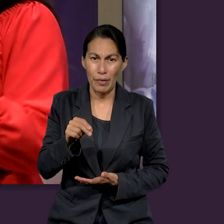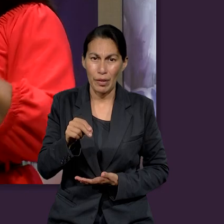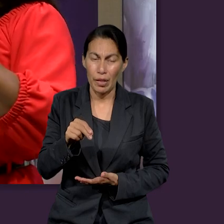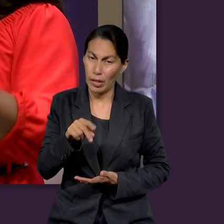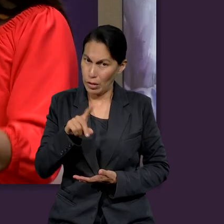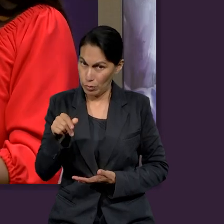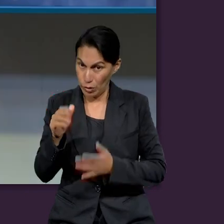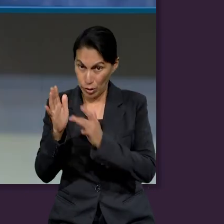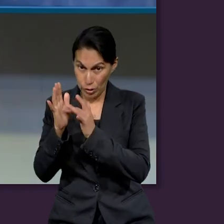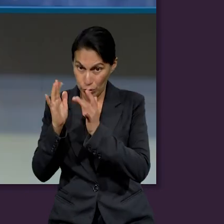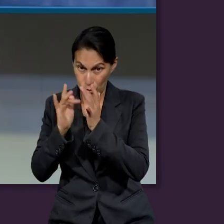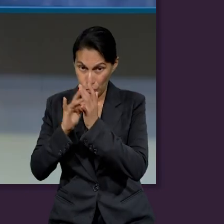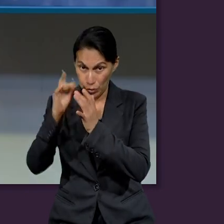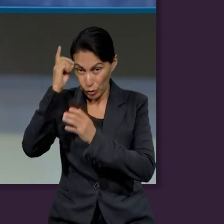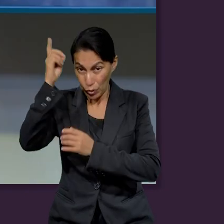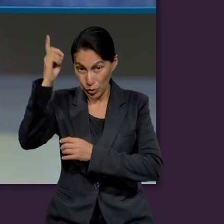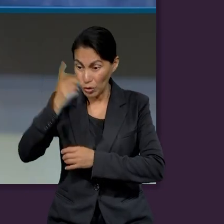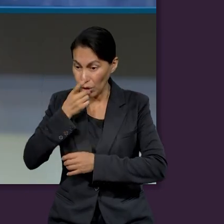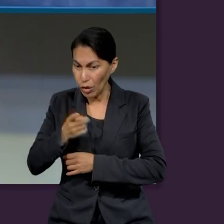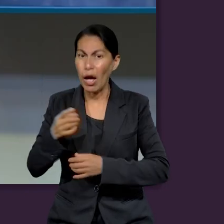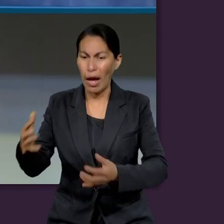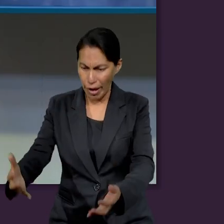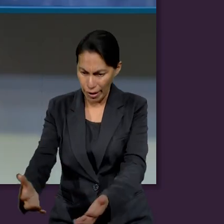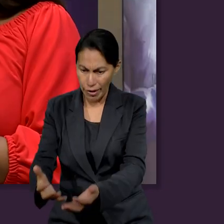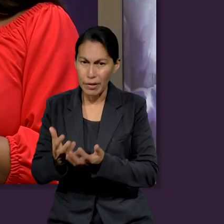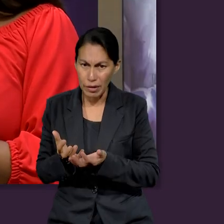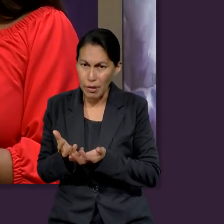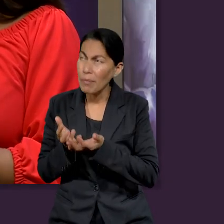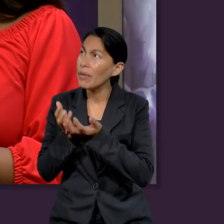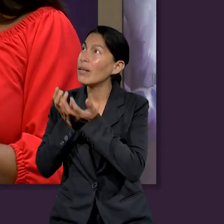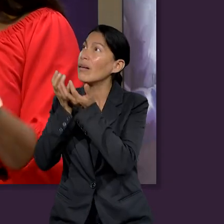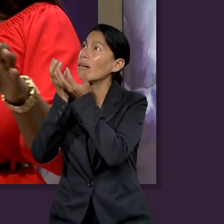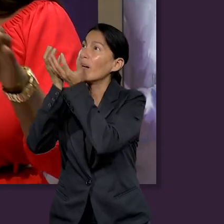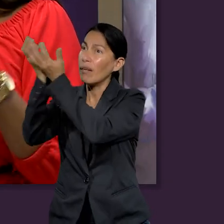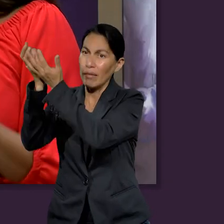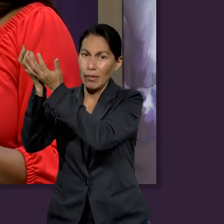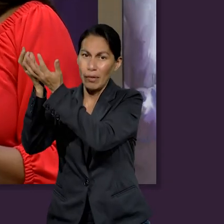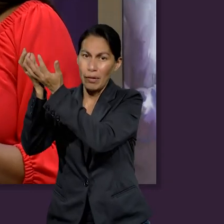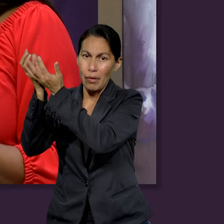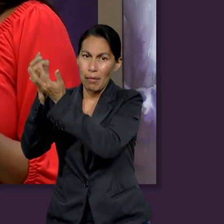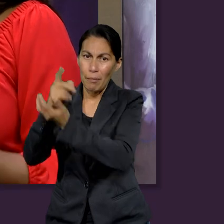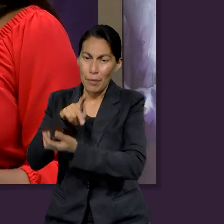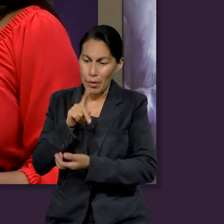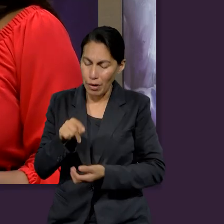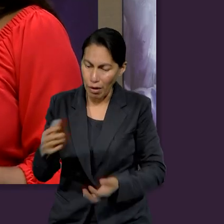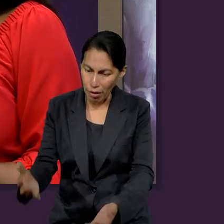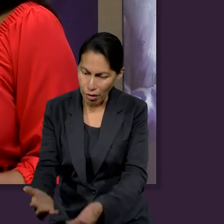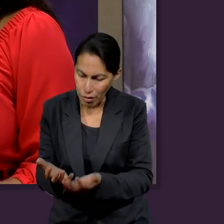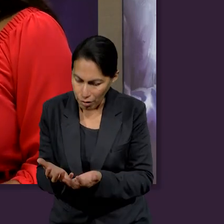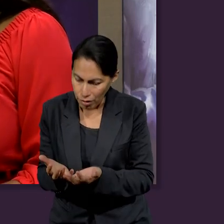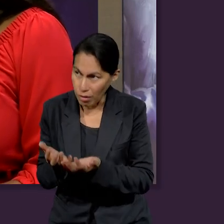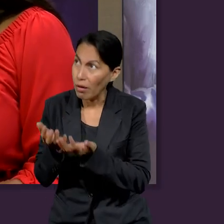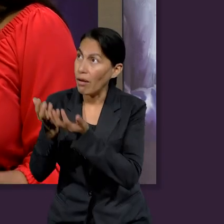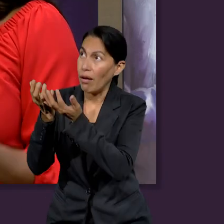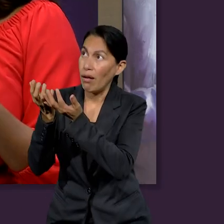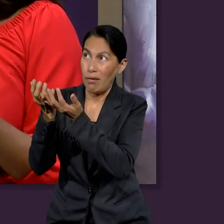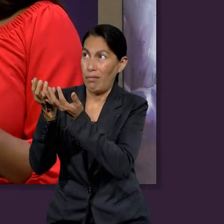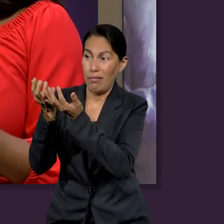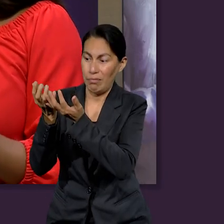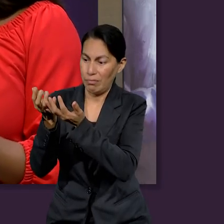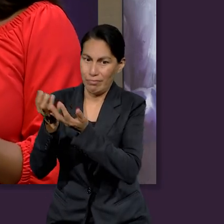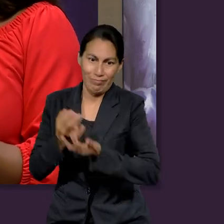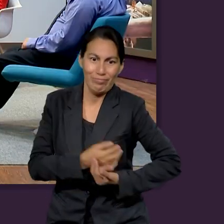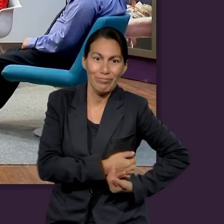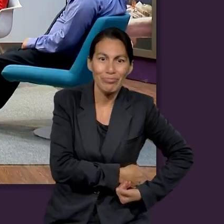pero se las dedicaran a él. Pero él lo que hizo fue, ok, lo tomó, pero me lo quedó, lo codició, se